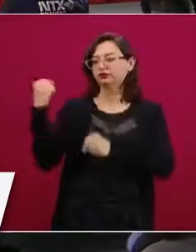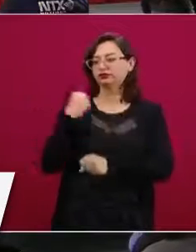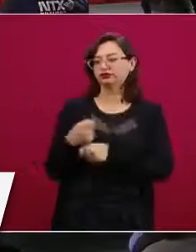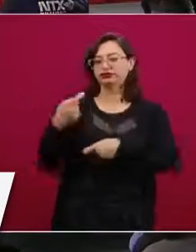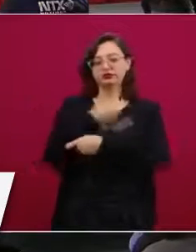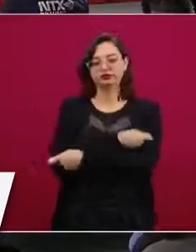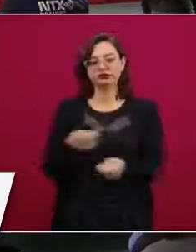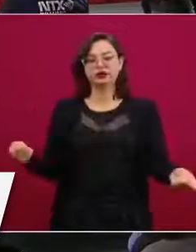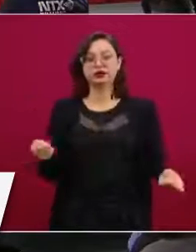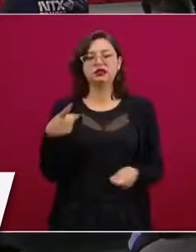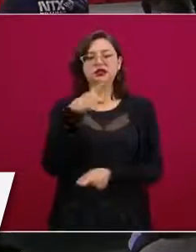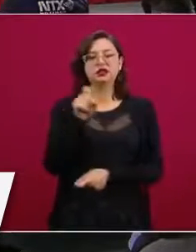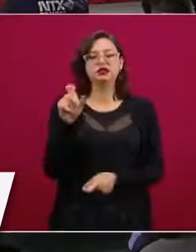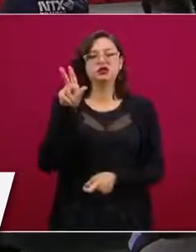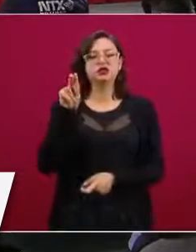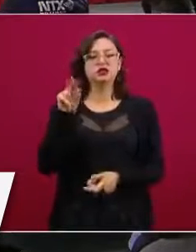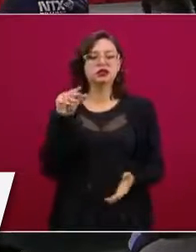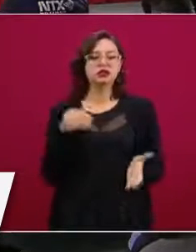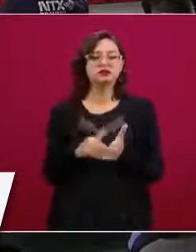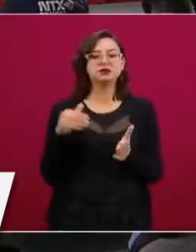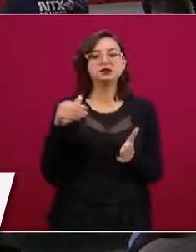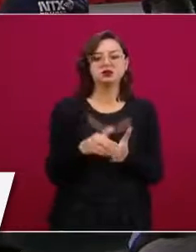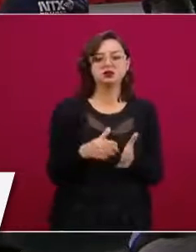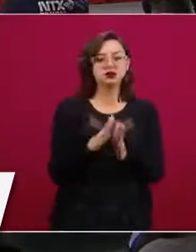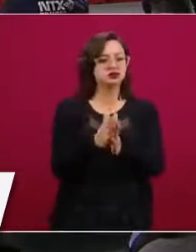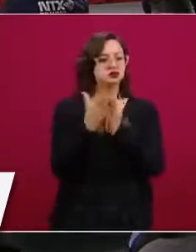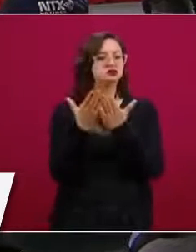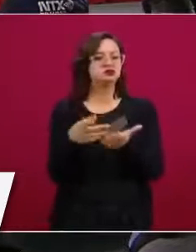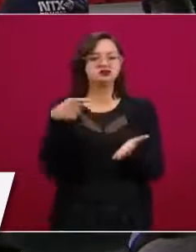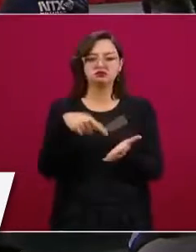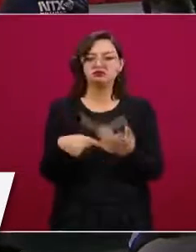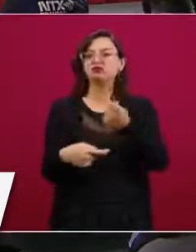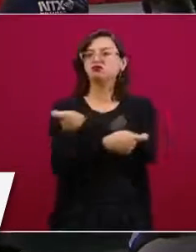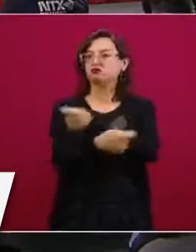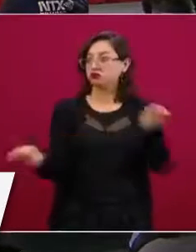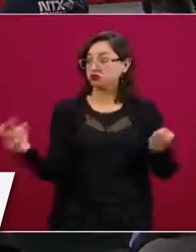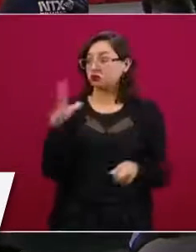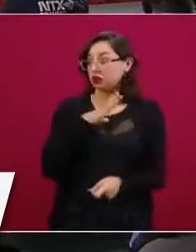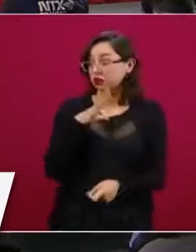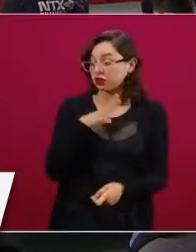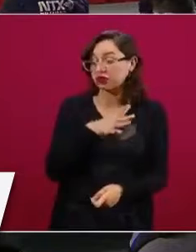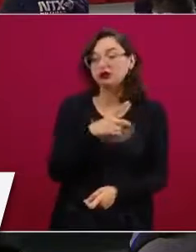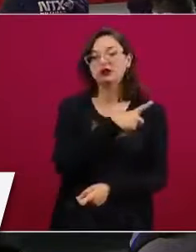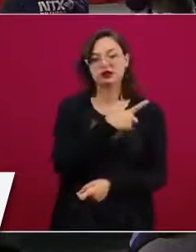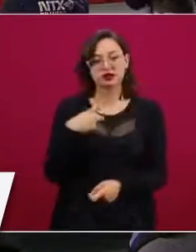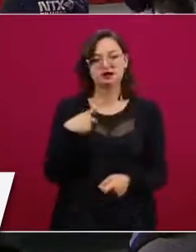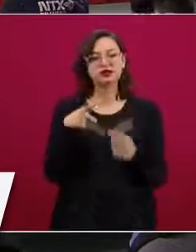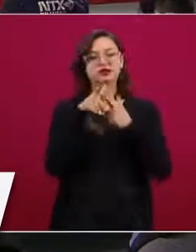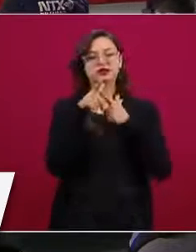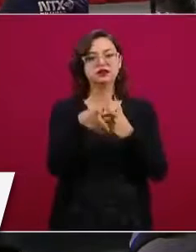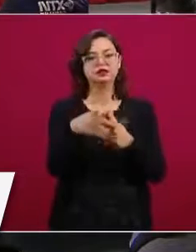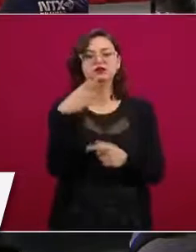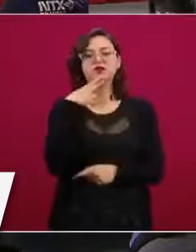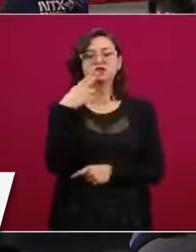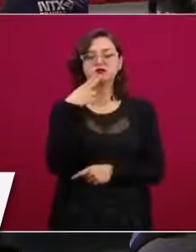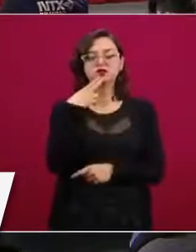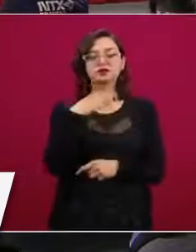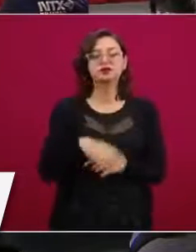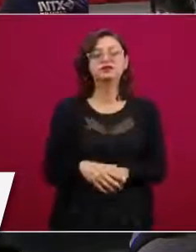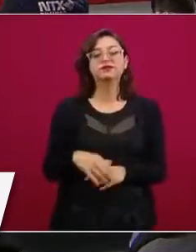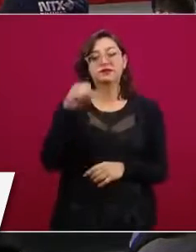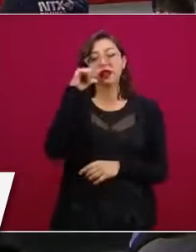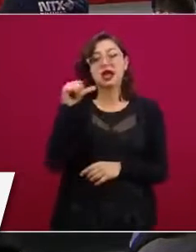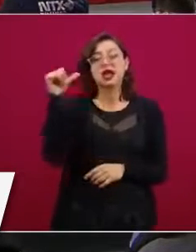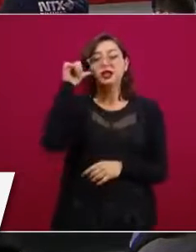de ellos, ahí vamos a seguir aprendiendo. Por cierto, tan sólo ayer 250 mil